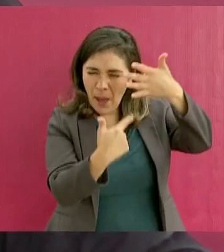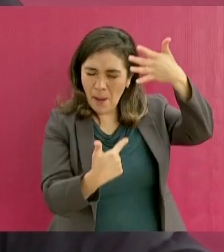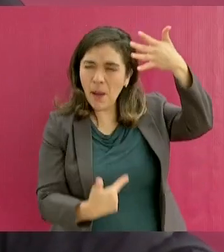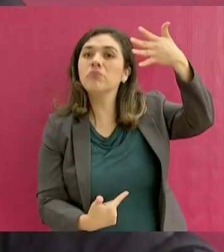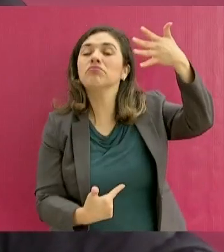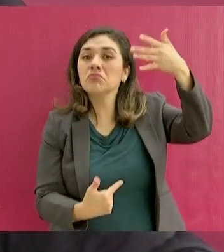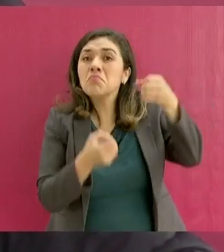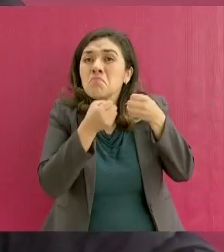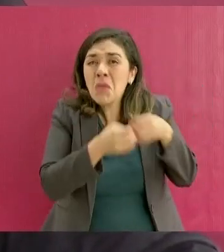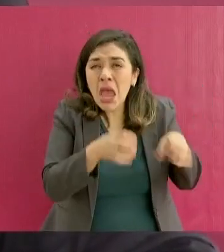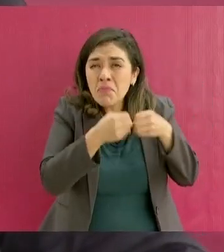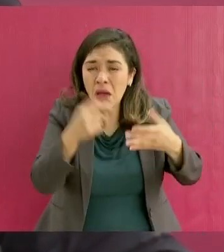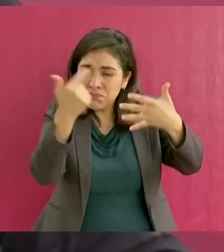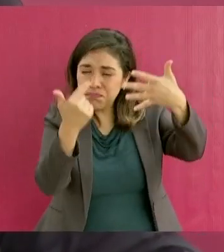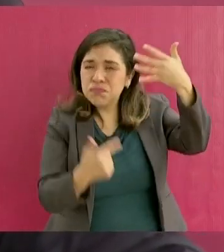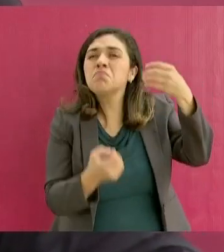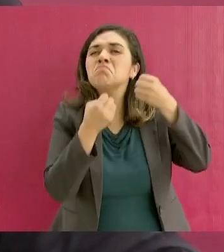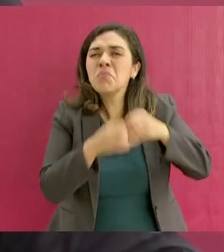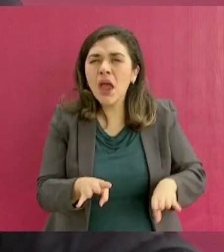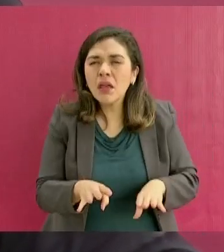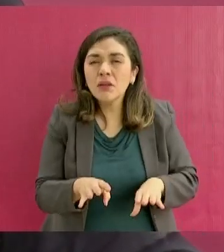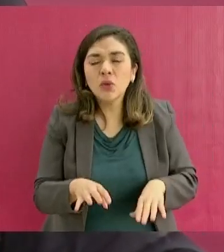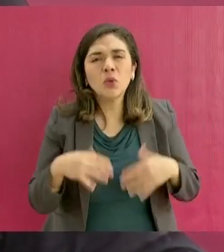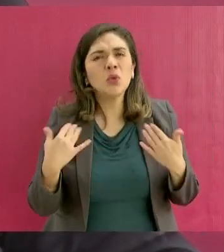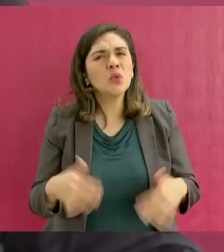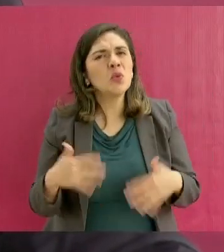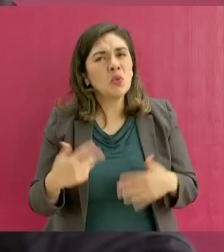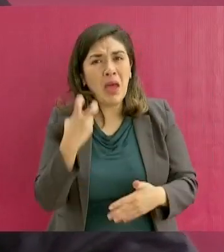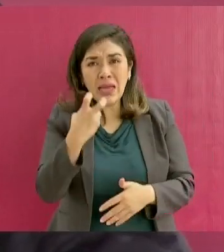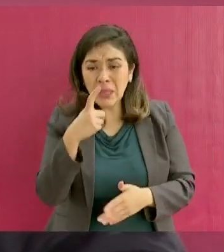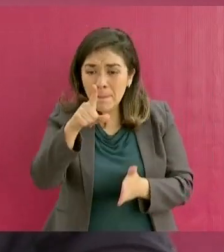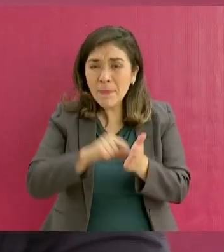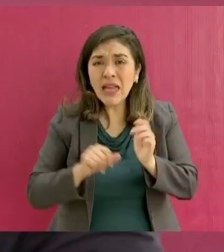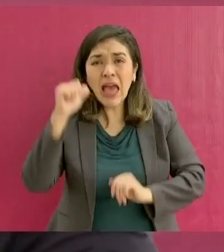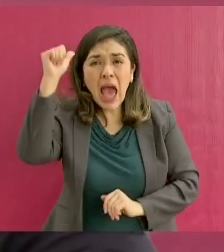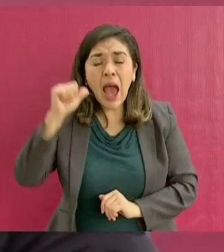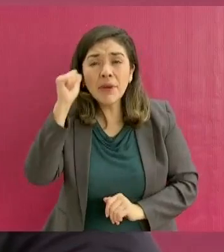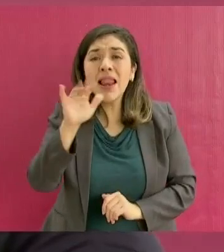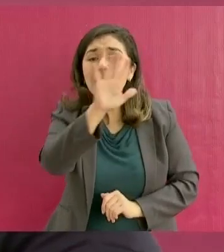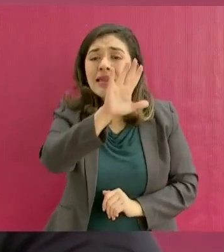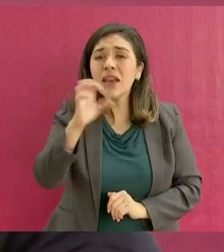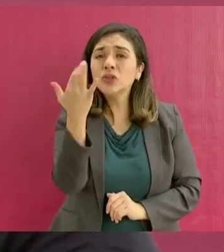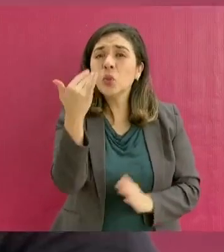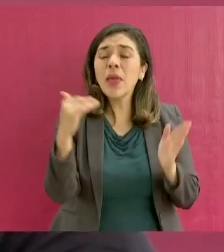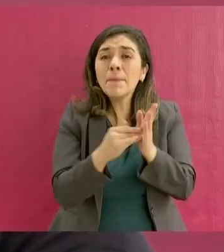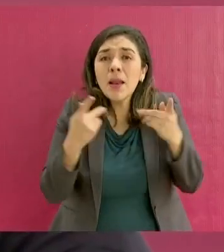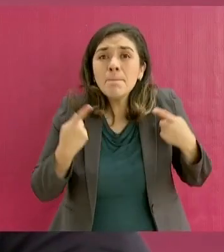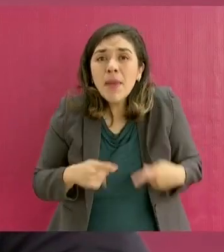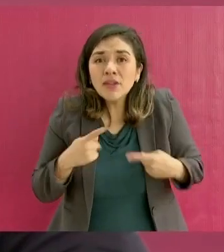perdieron su trabajo en ese mes 550 mil